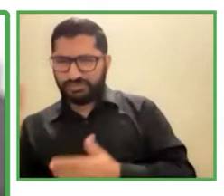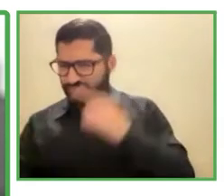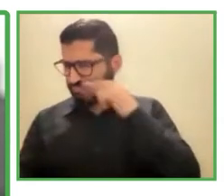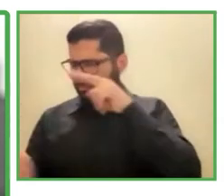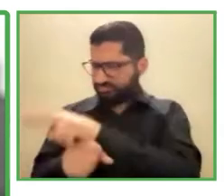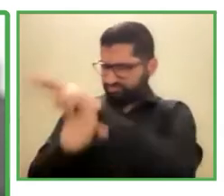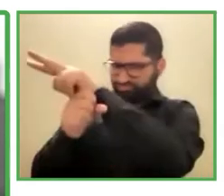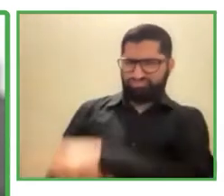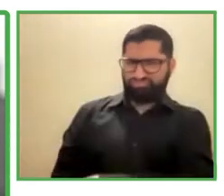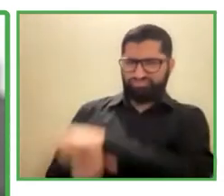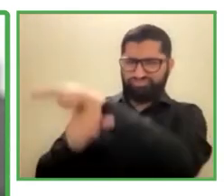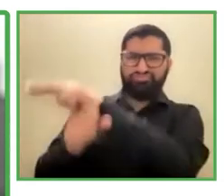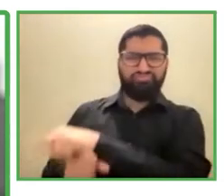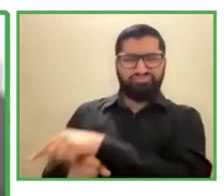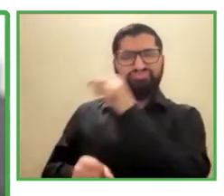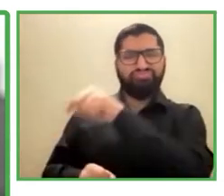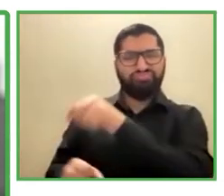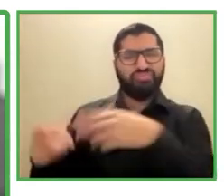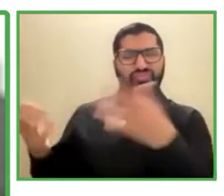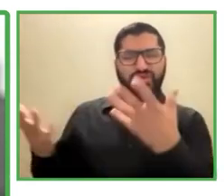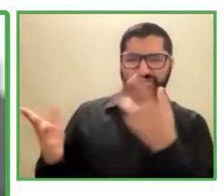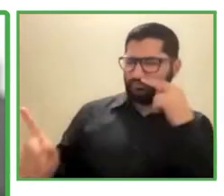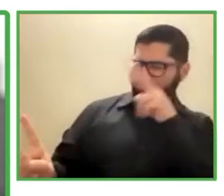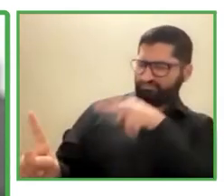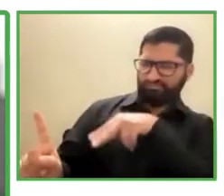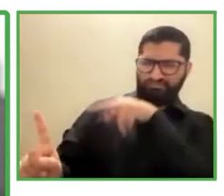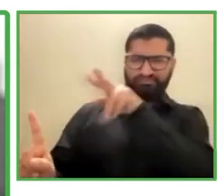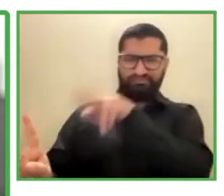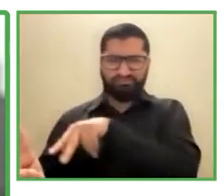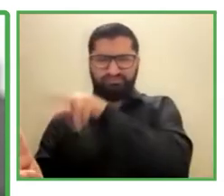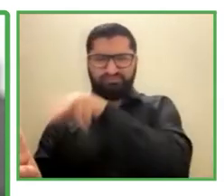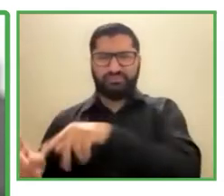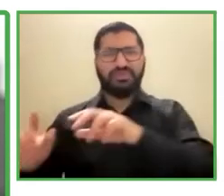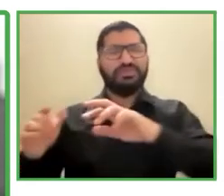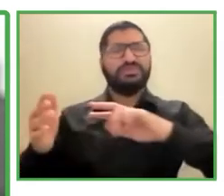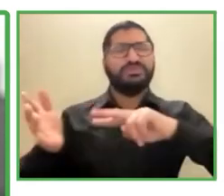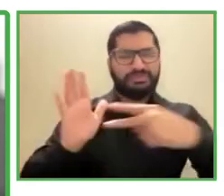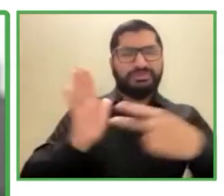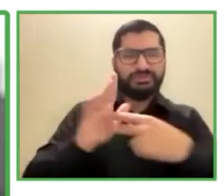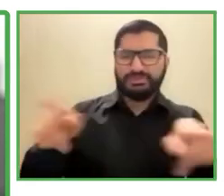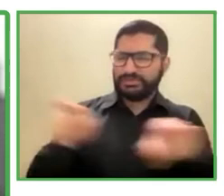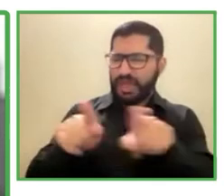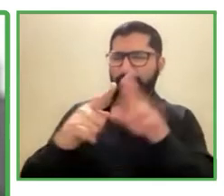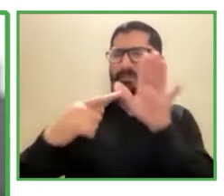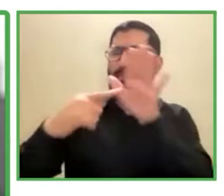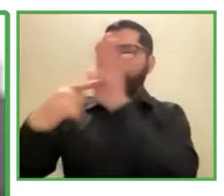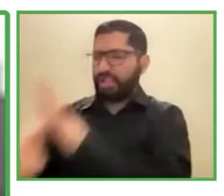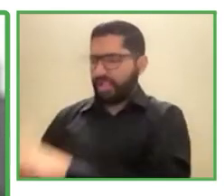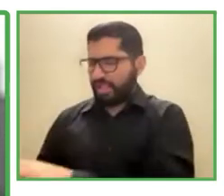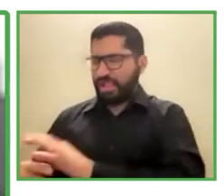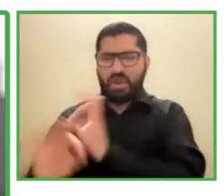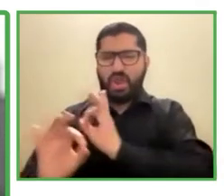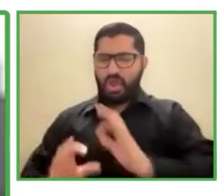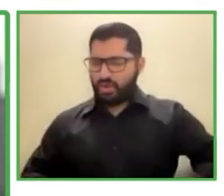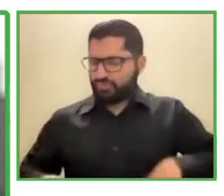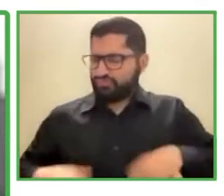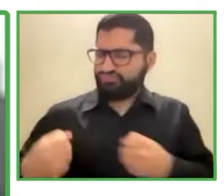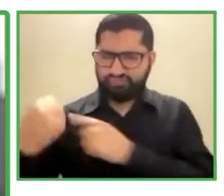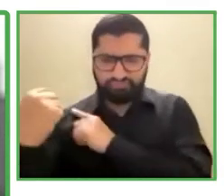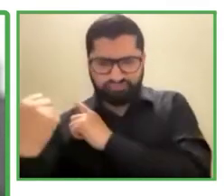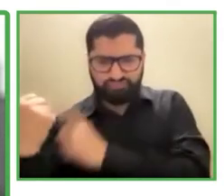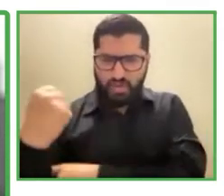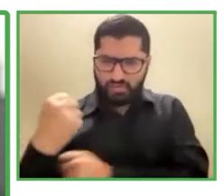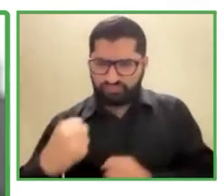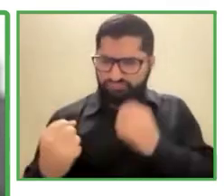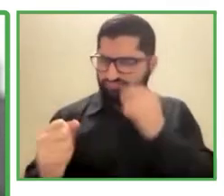a menos cavar a una persona, más que a potenciar, ¿no es cierto?, lo que puede ser su aporte a la empresa.